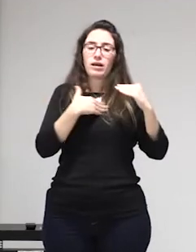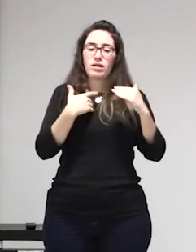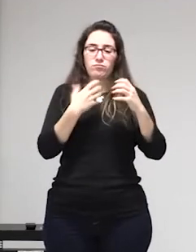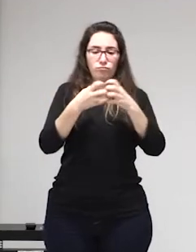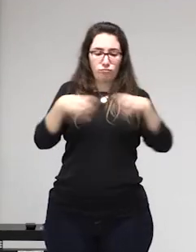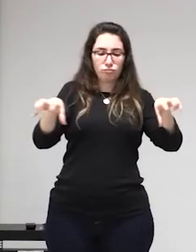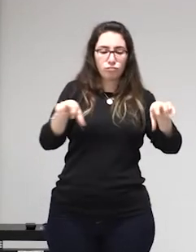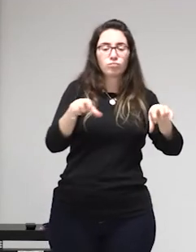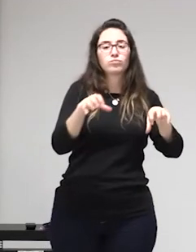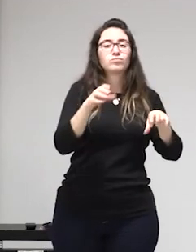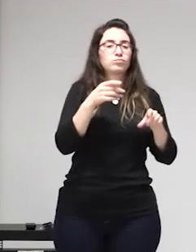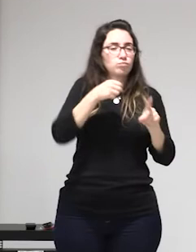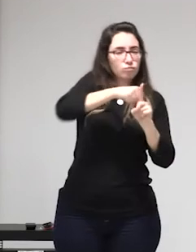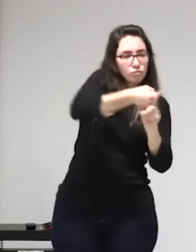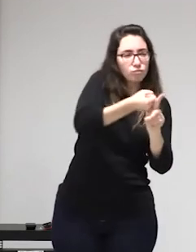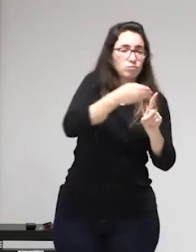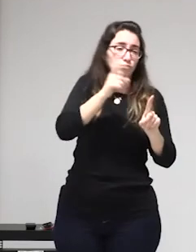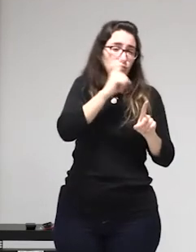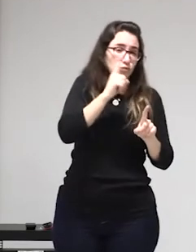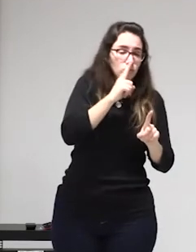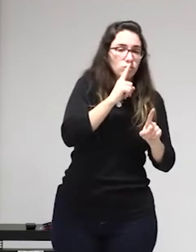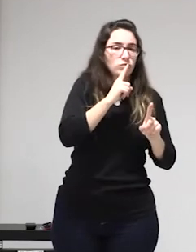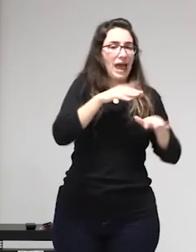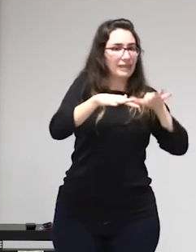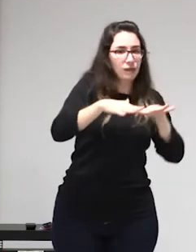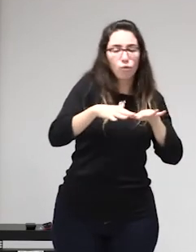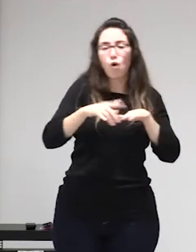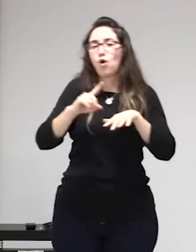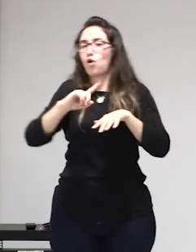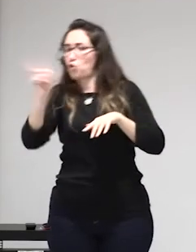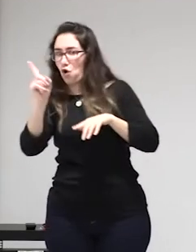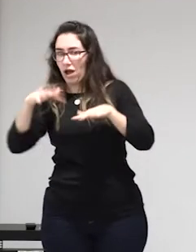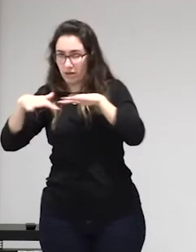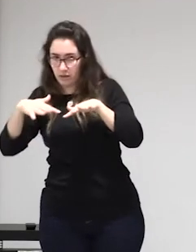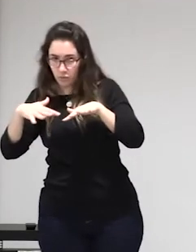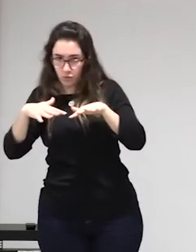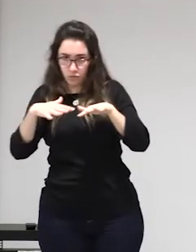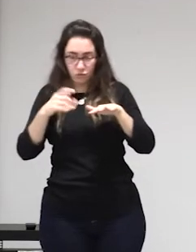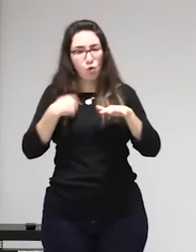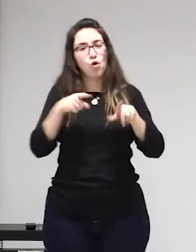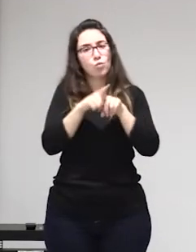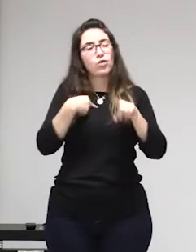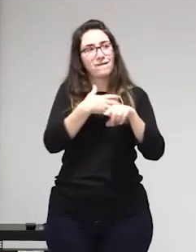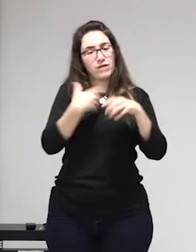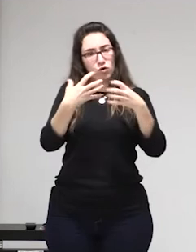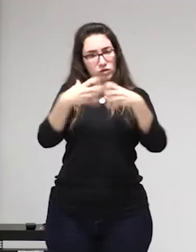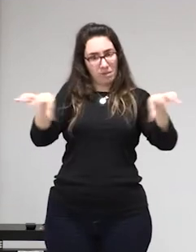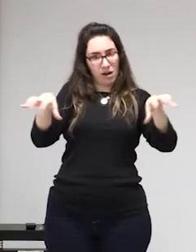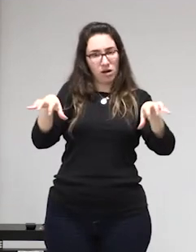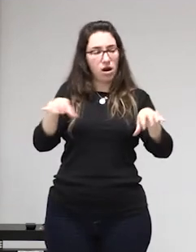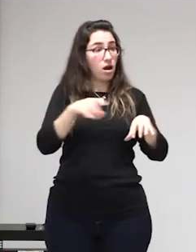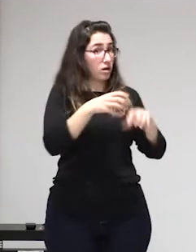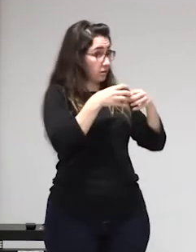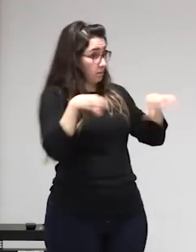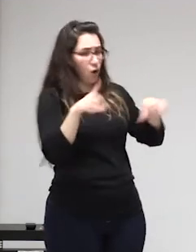instrumentalizando a la gente para aprobar una serie de políticas para limpiarle la cara una serie de políticas para que no nos puedan acusar de